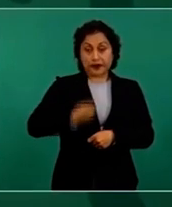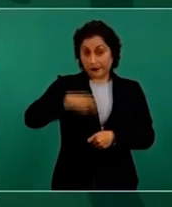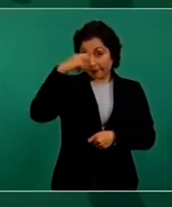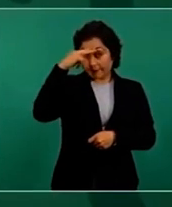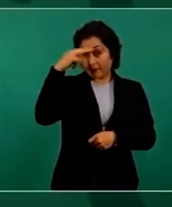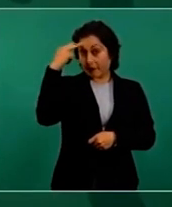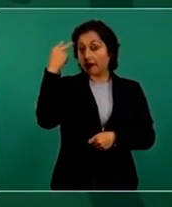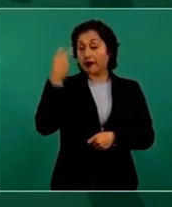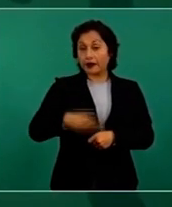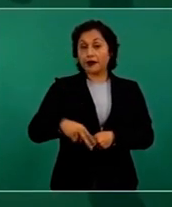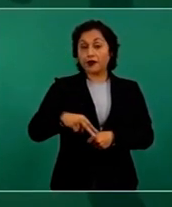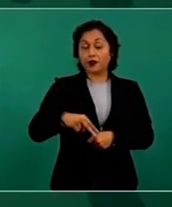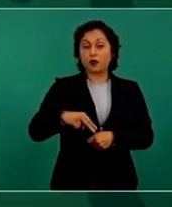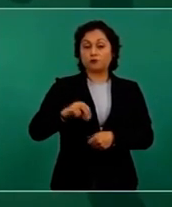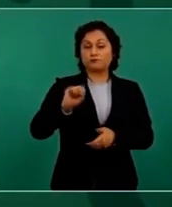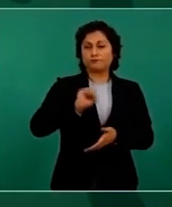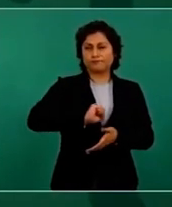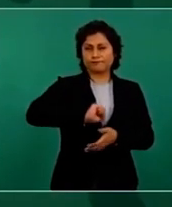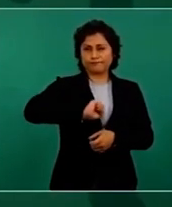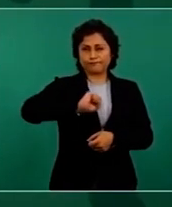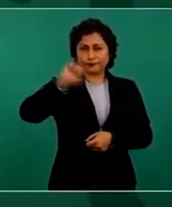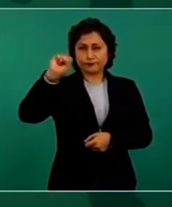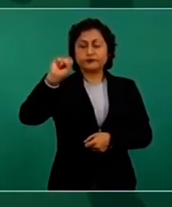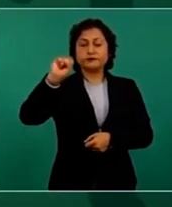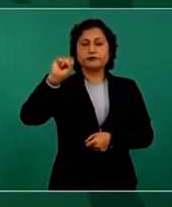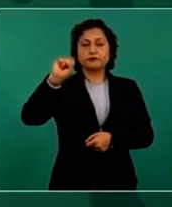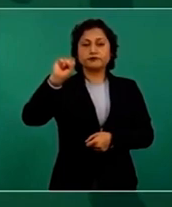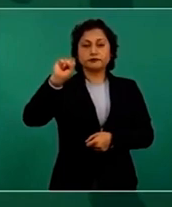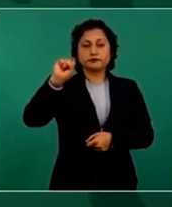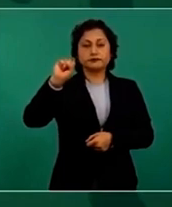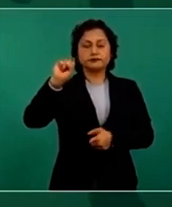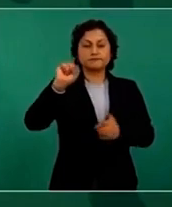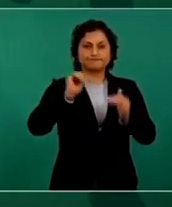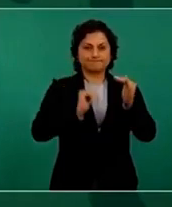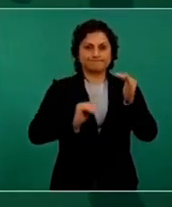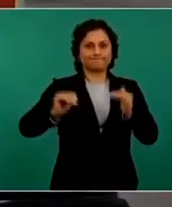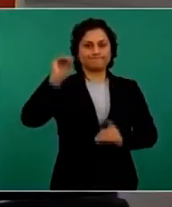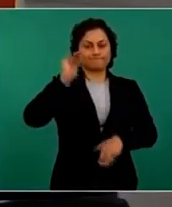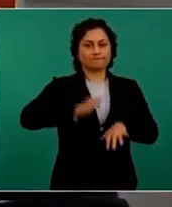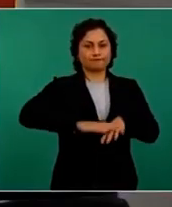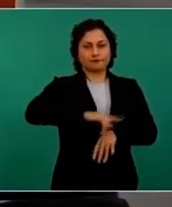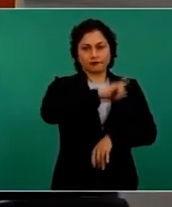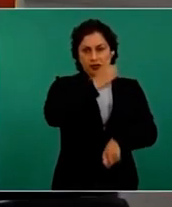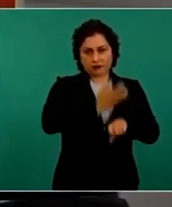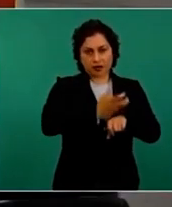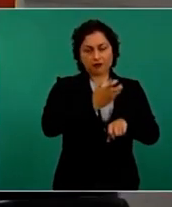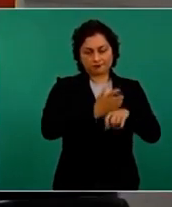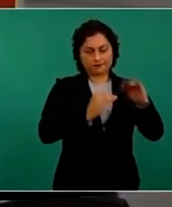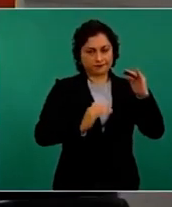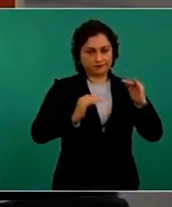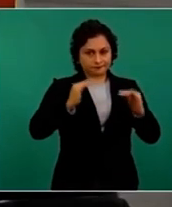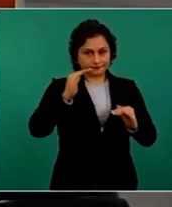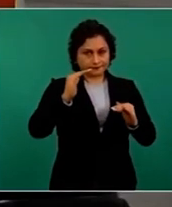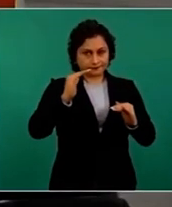es superior a la de Estados Unidos. En este caso es